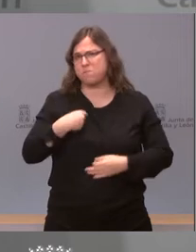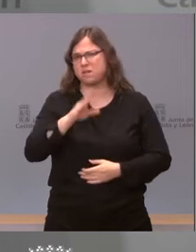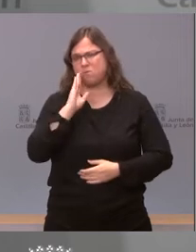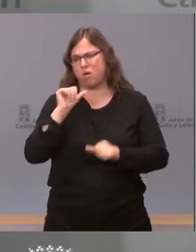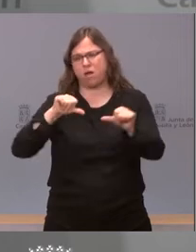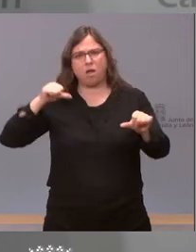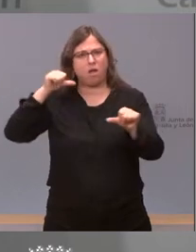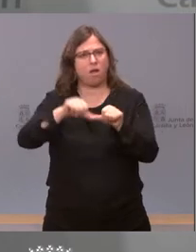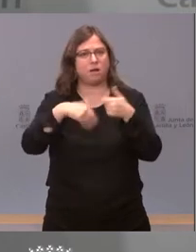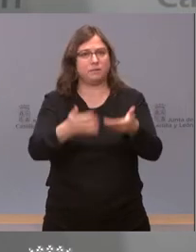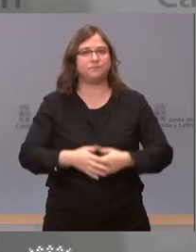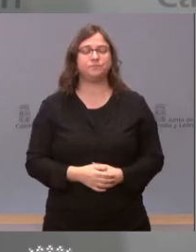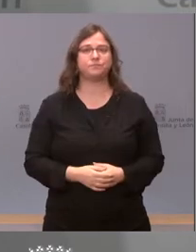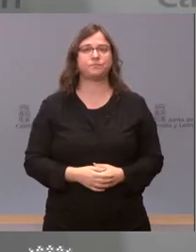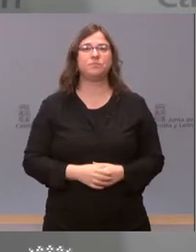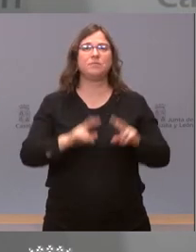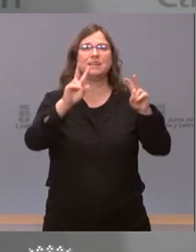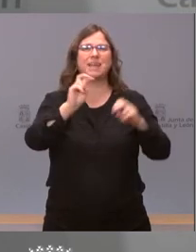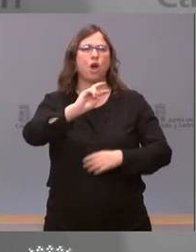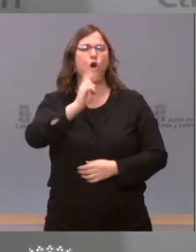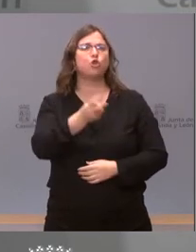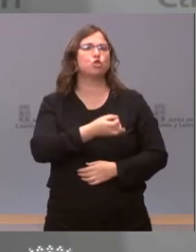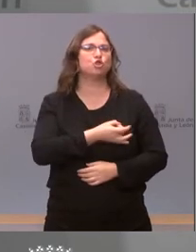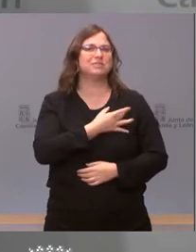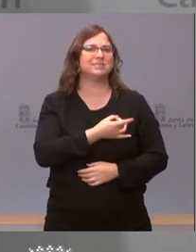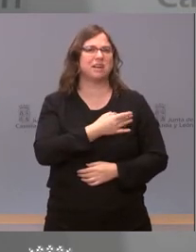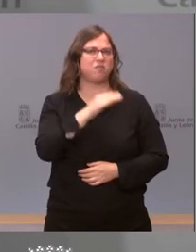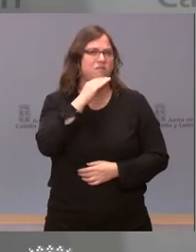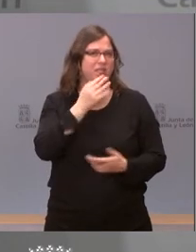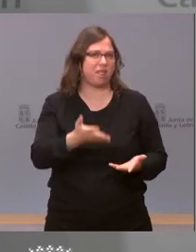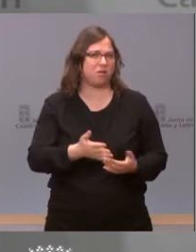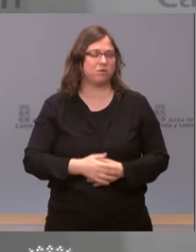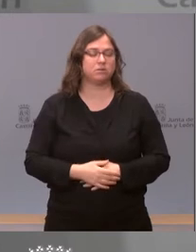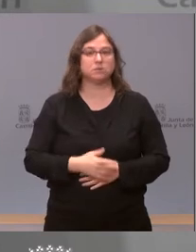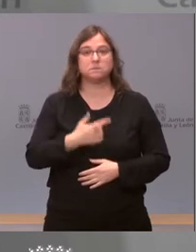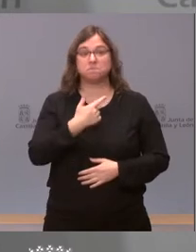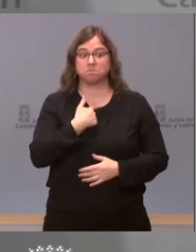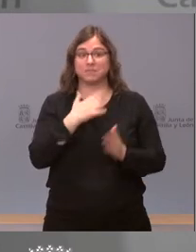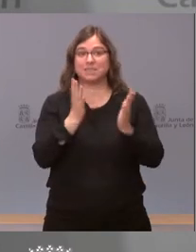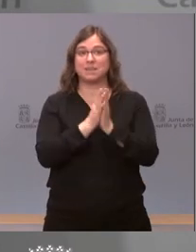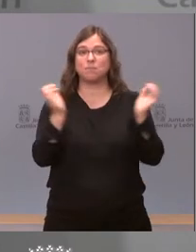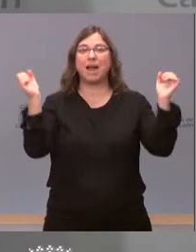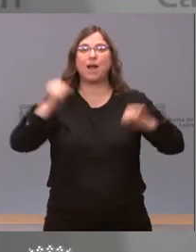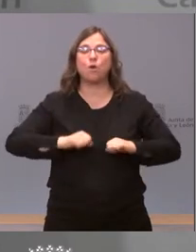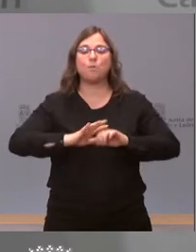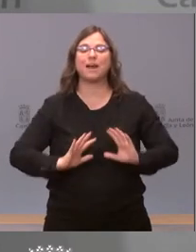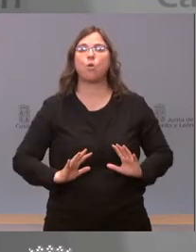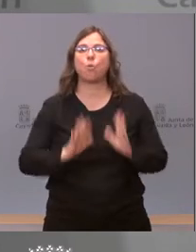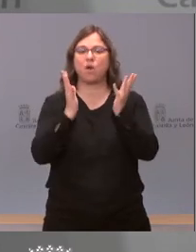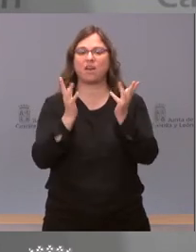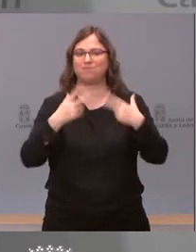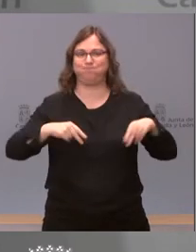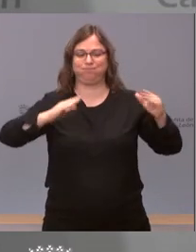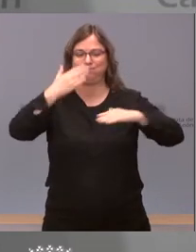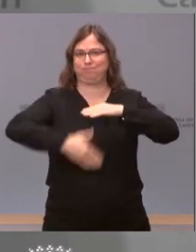Sobre el cabreo de otros sindicatos, mire, yo, esto es un acuerdo de desconvocatoria de huelga. Creo